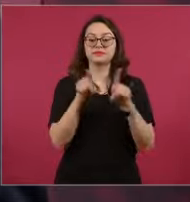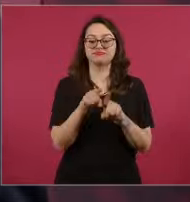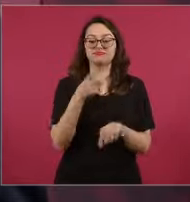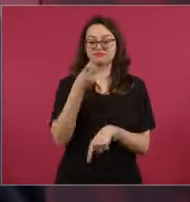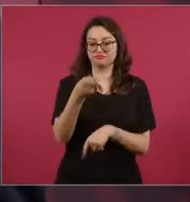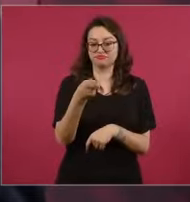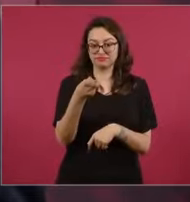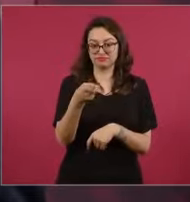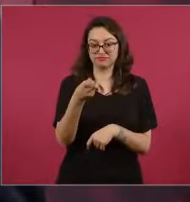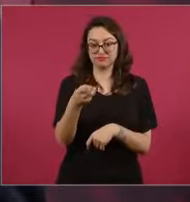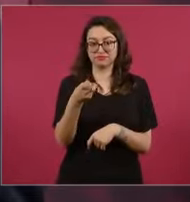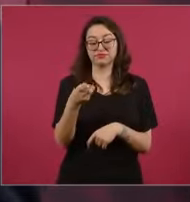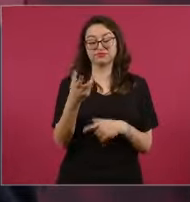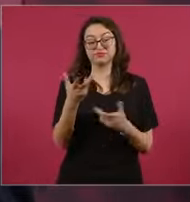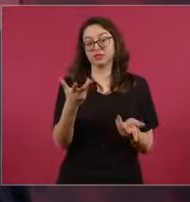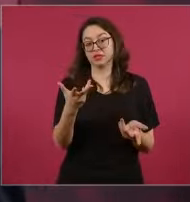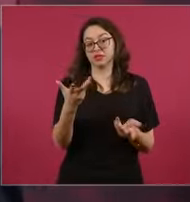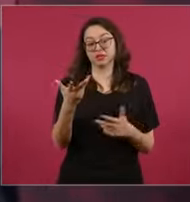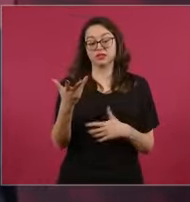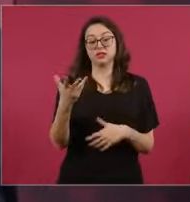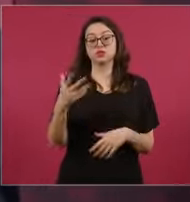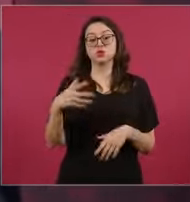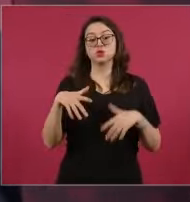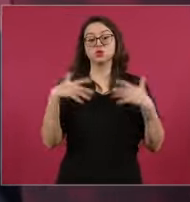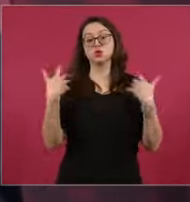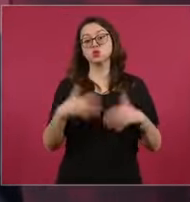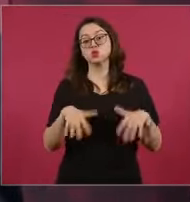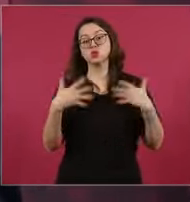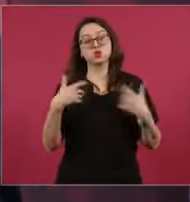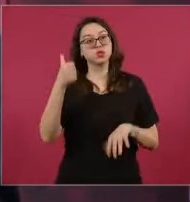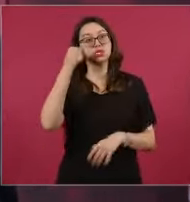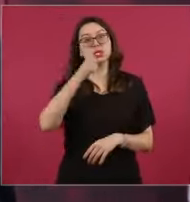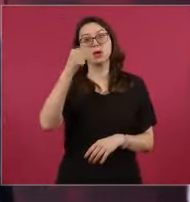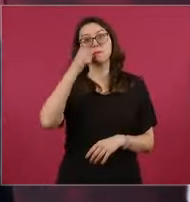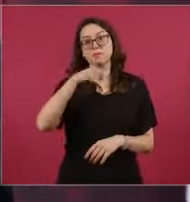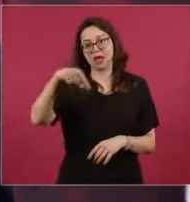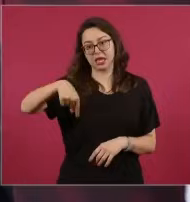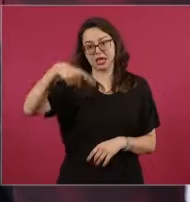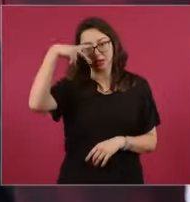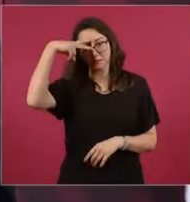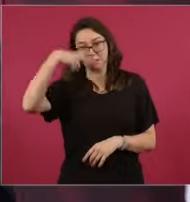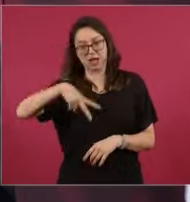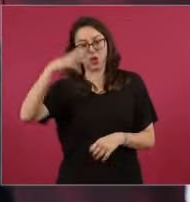los aviondos, había que aprender de ellos,